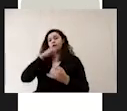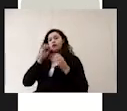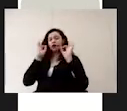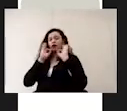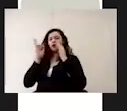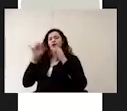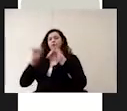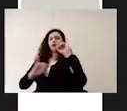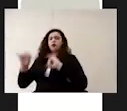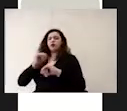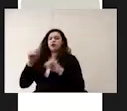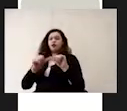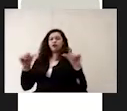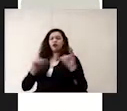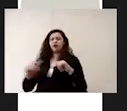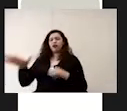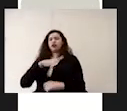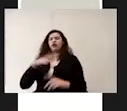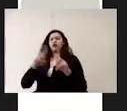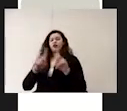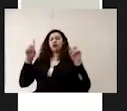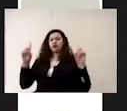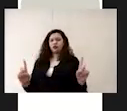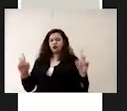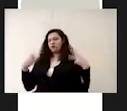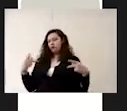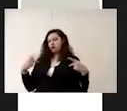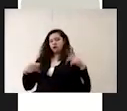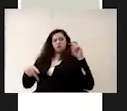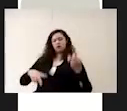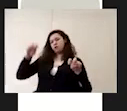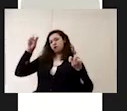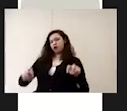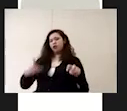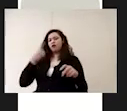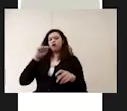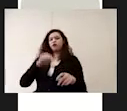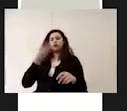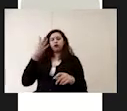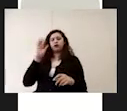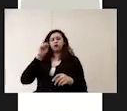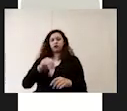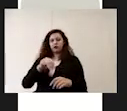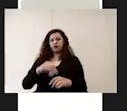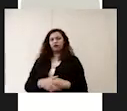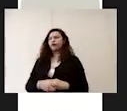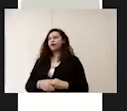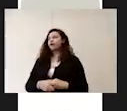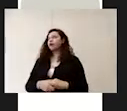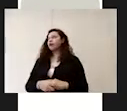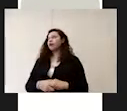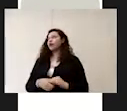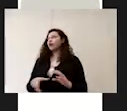como en todas las demás áreas el espacio de separación entre cada persona debe ser de metro y medio y